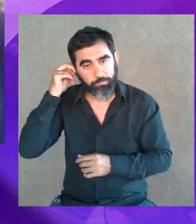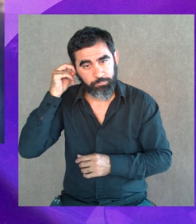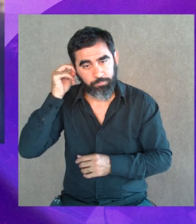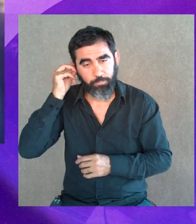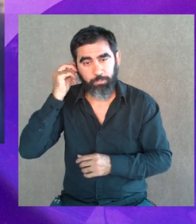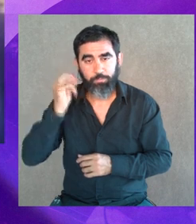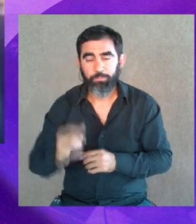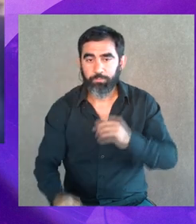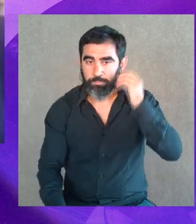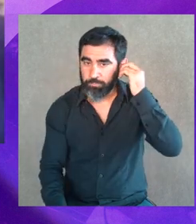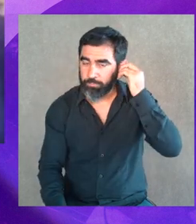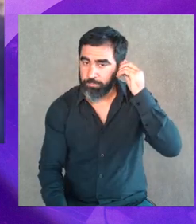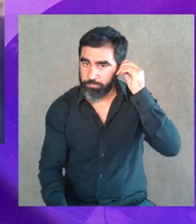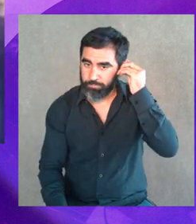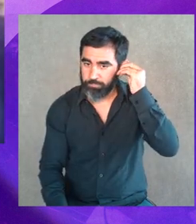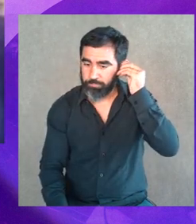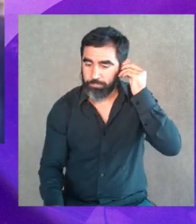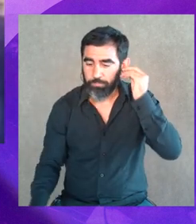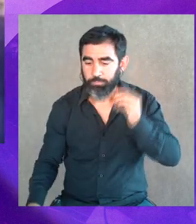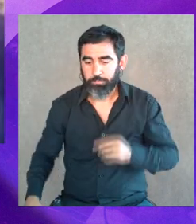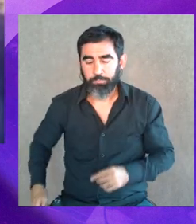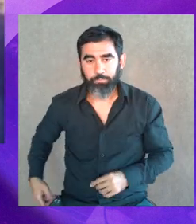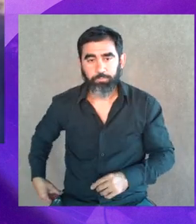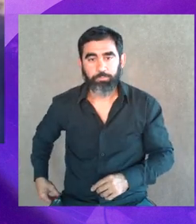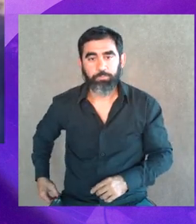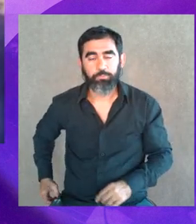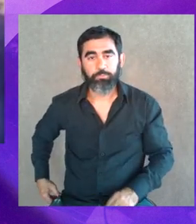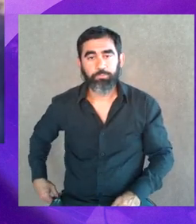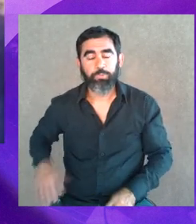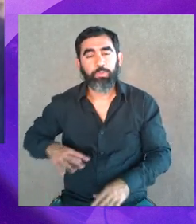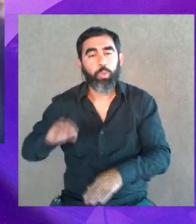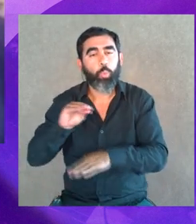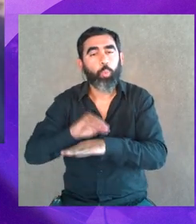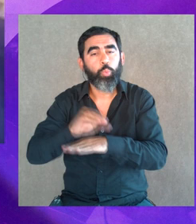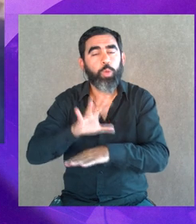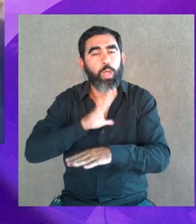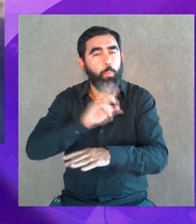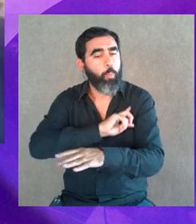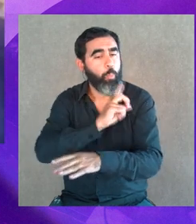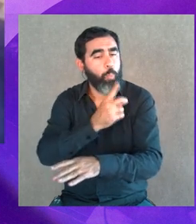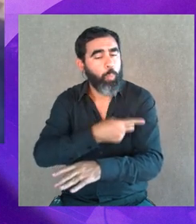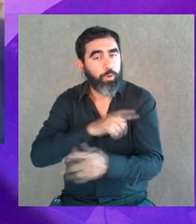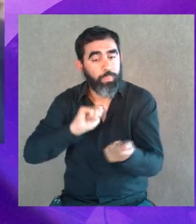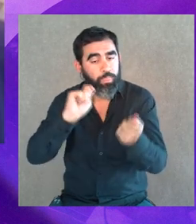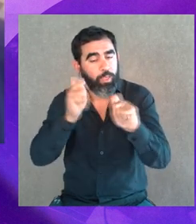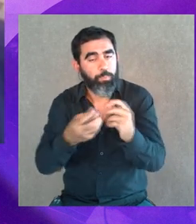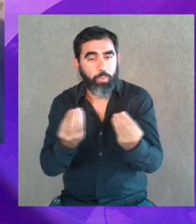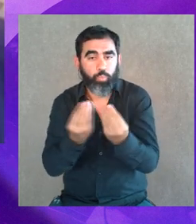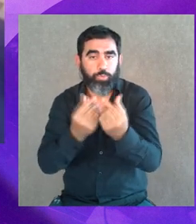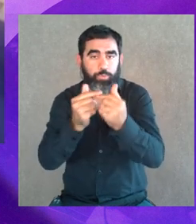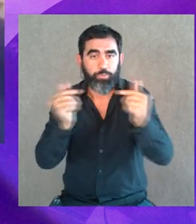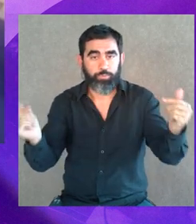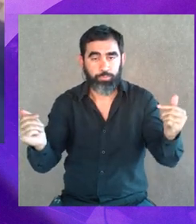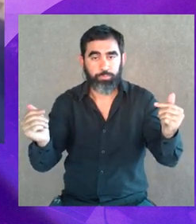la cultura tiene un poder increíble de llegar a cambiar algunas de estas